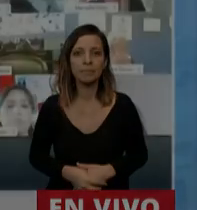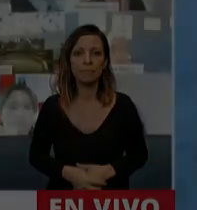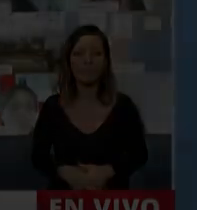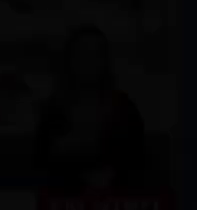Diputado.